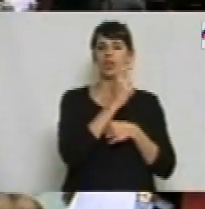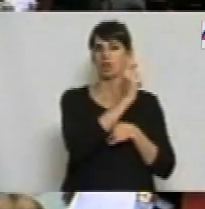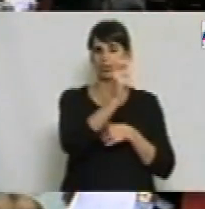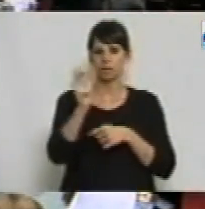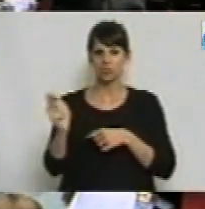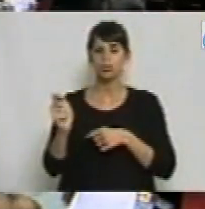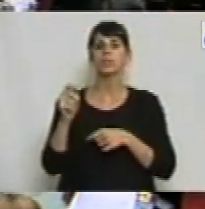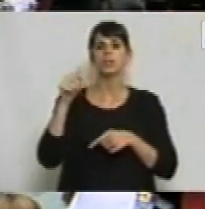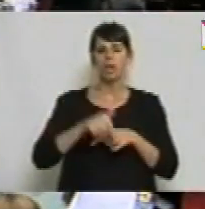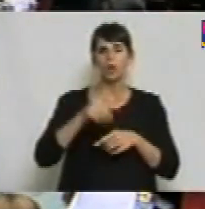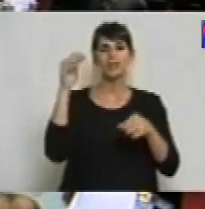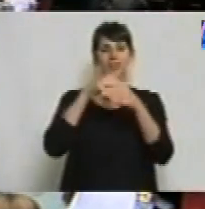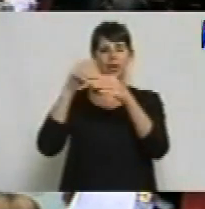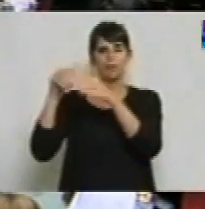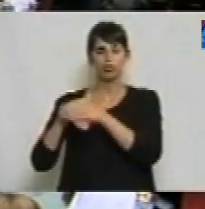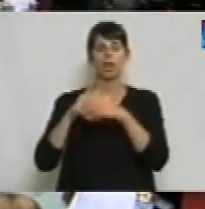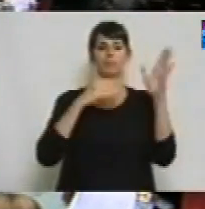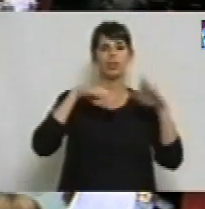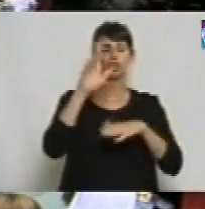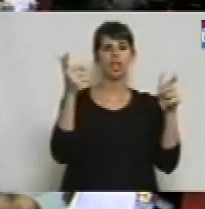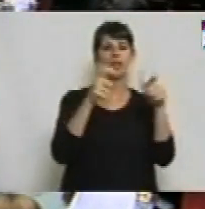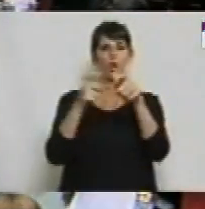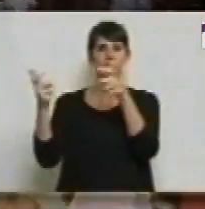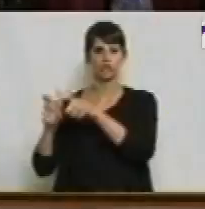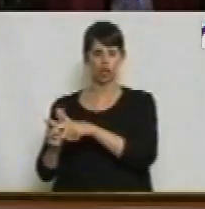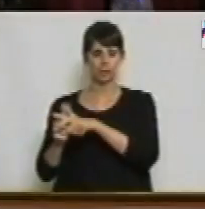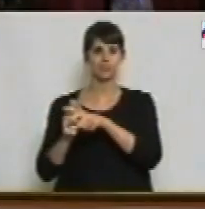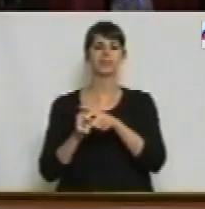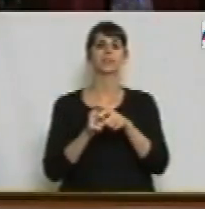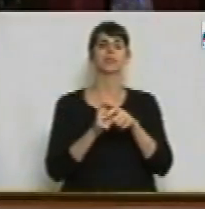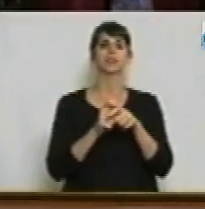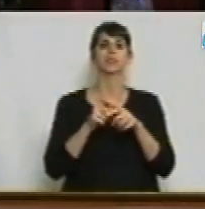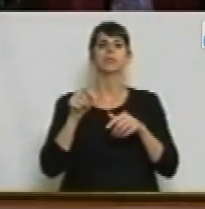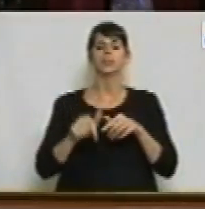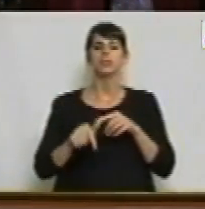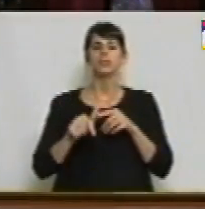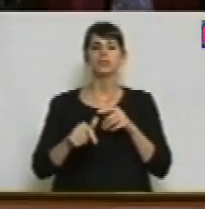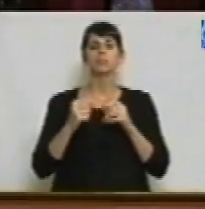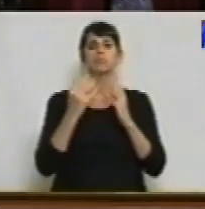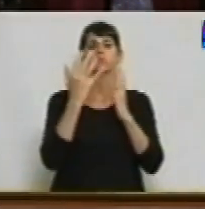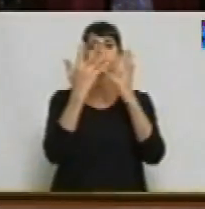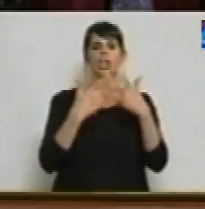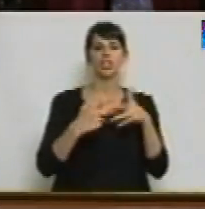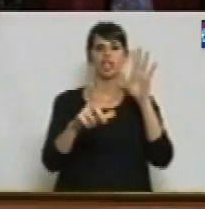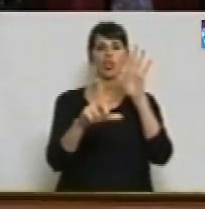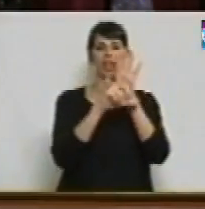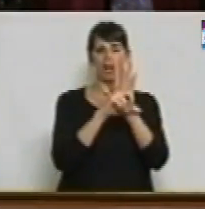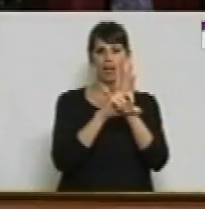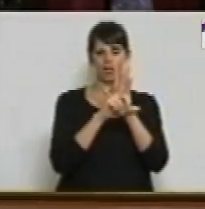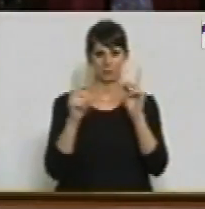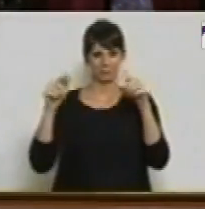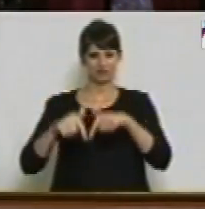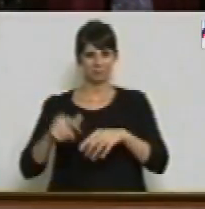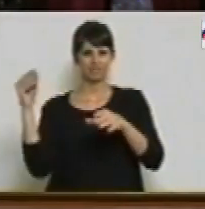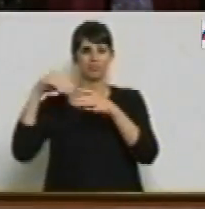dictamen de mayoría de las comisiones de asuntos constitucionales y otra recaído en el proyecto de ley venido en revisión del